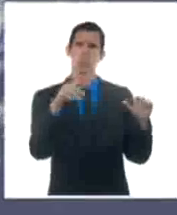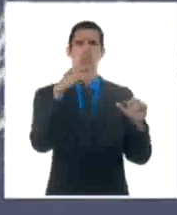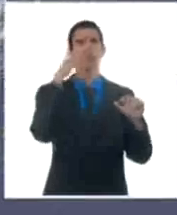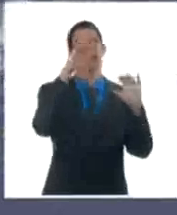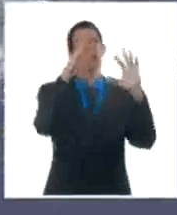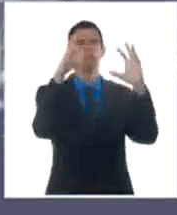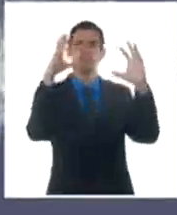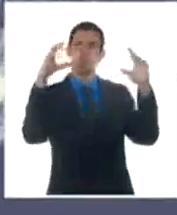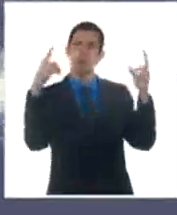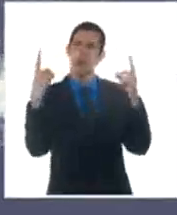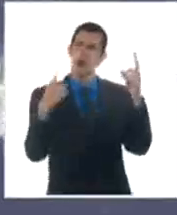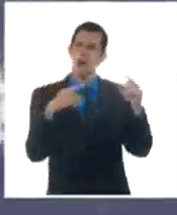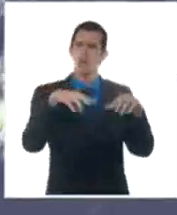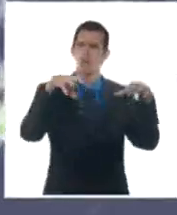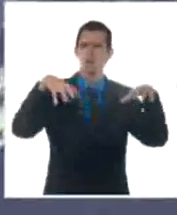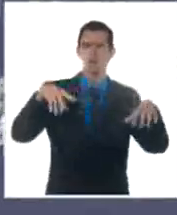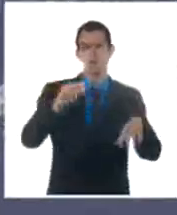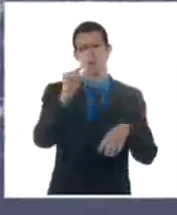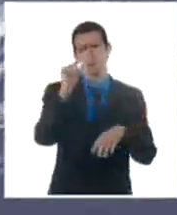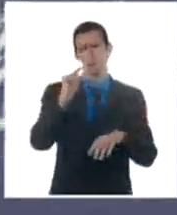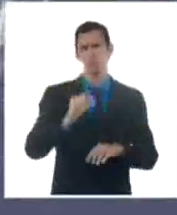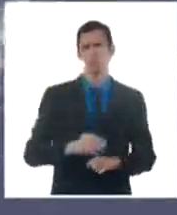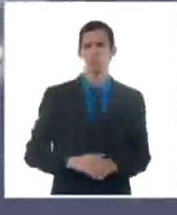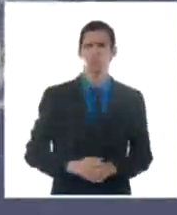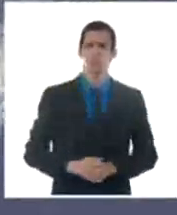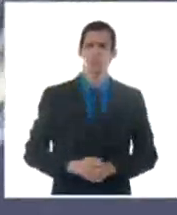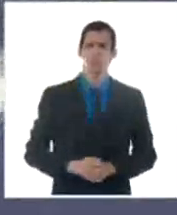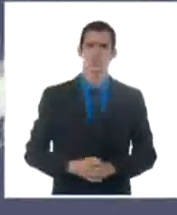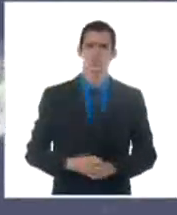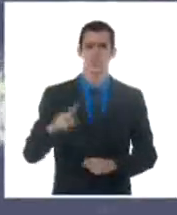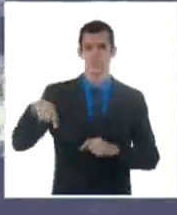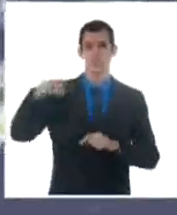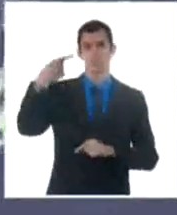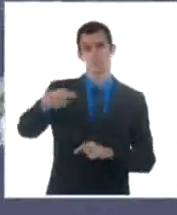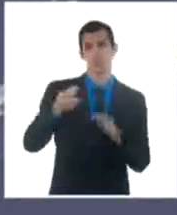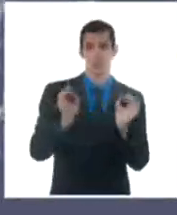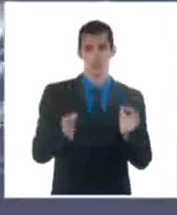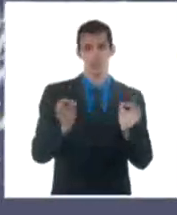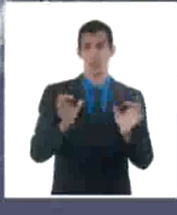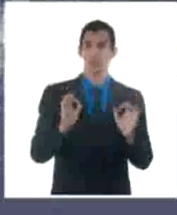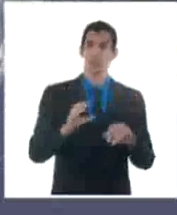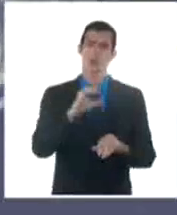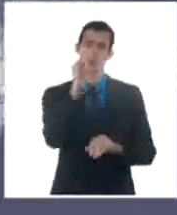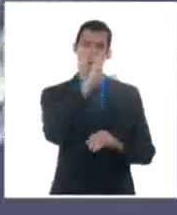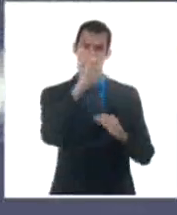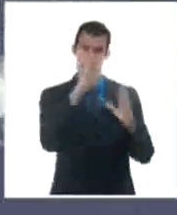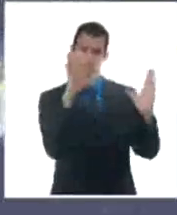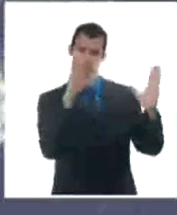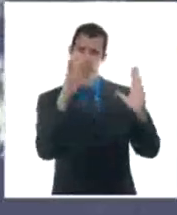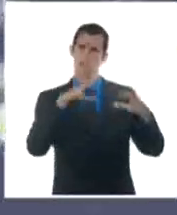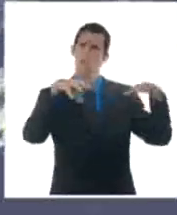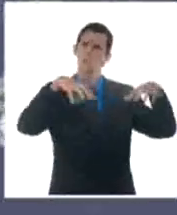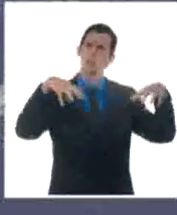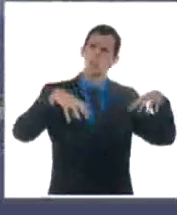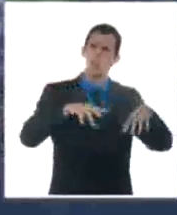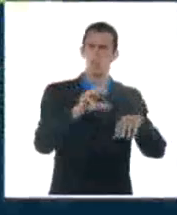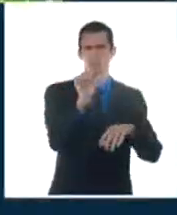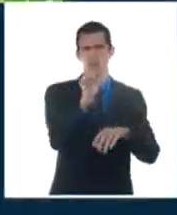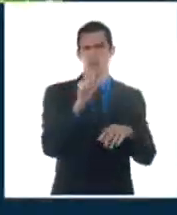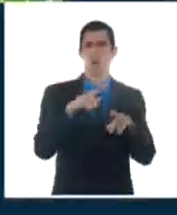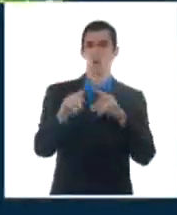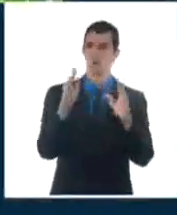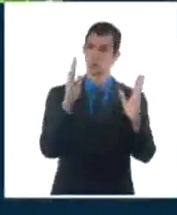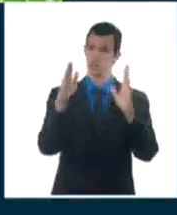y baja probabilidad de lluvias. Situación que va a continuar para la jornada de mañana sobre la región occidental, también sobre el centro, vamos a tener la